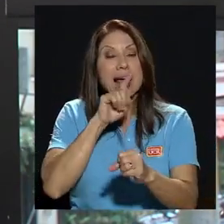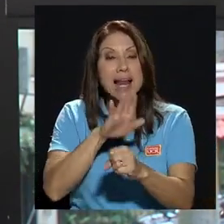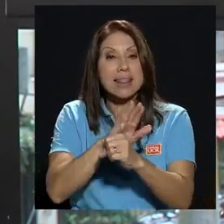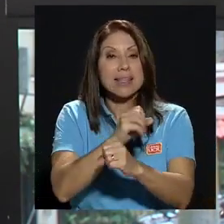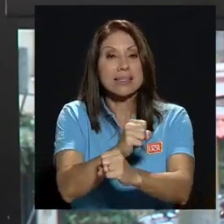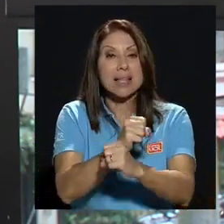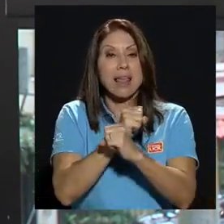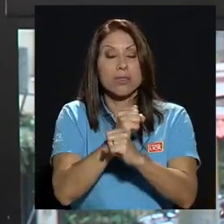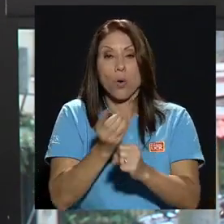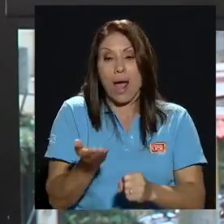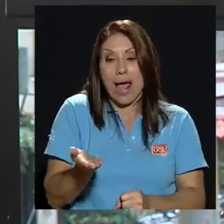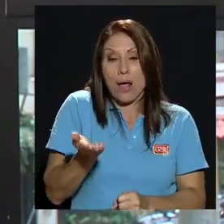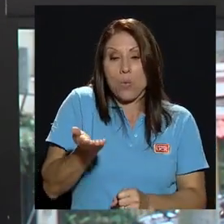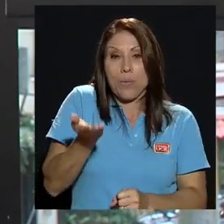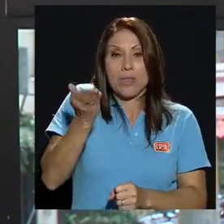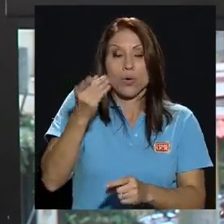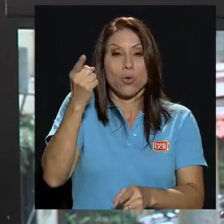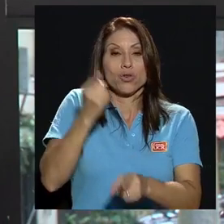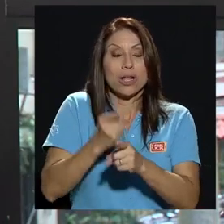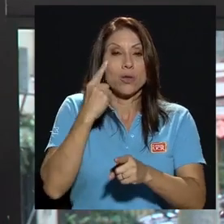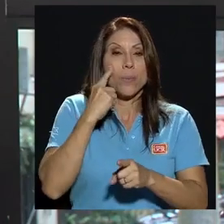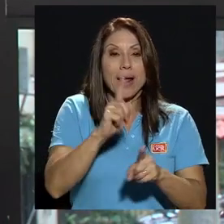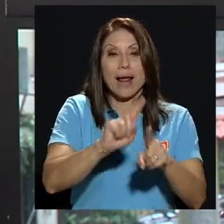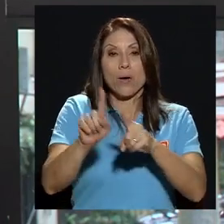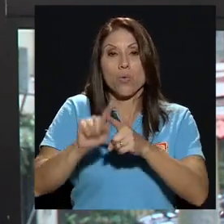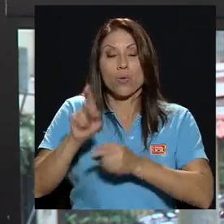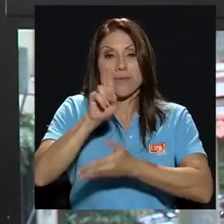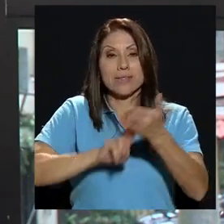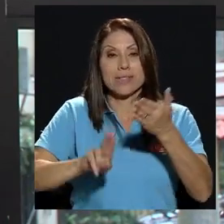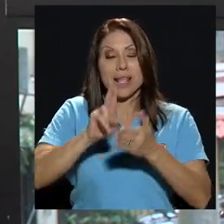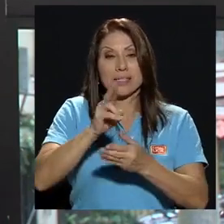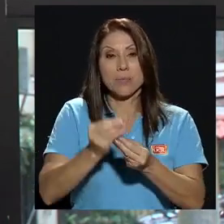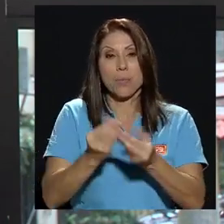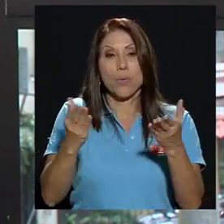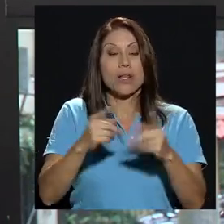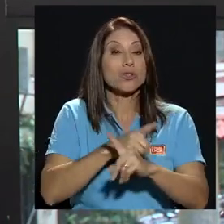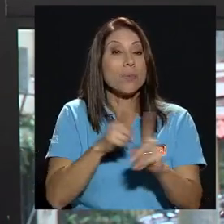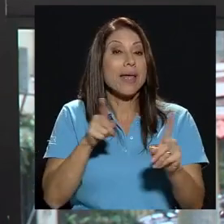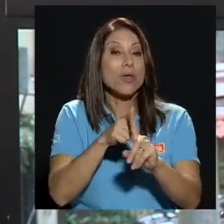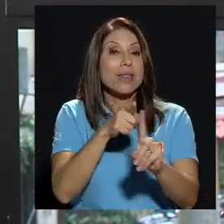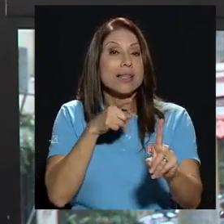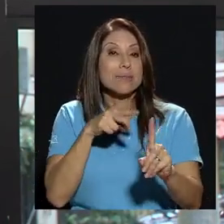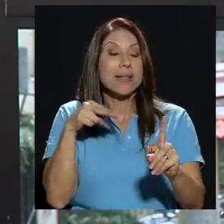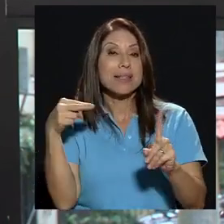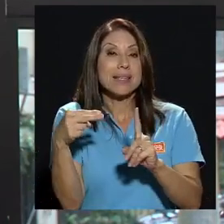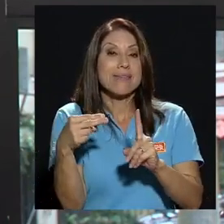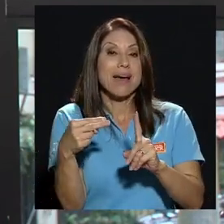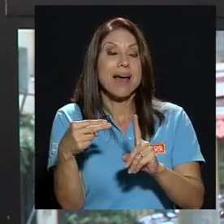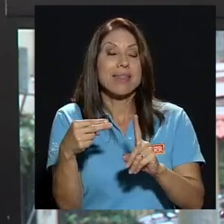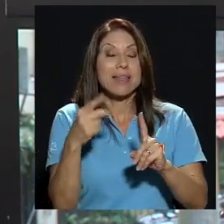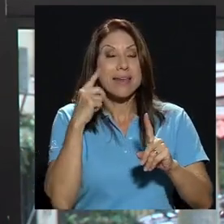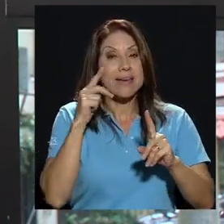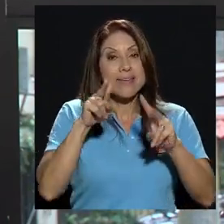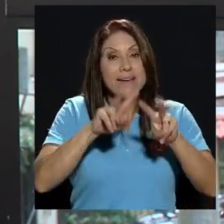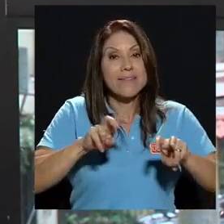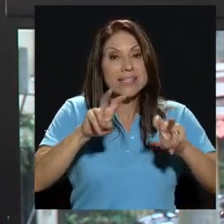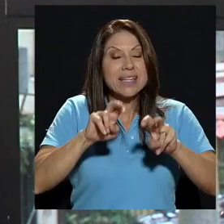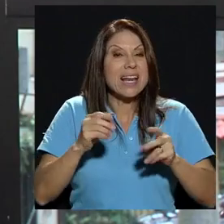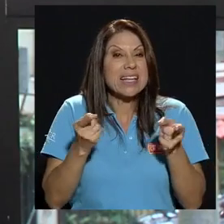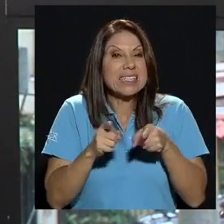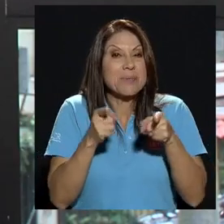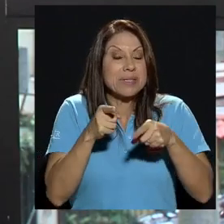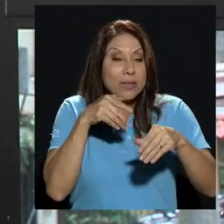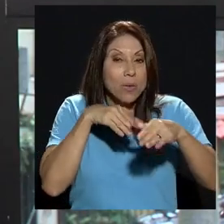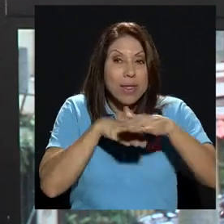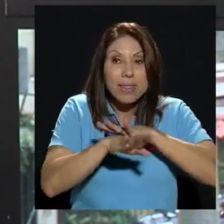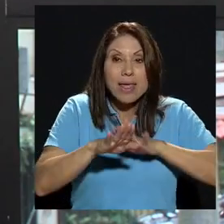apropiado para las universidades públicas pero desde la perspectiva de una revisión hacia adentro de qué es y cómo debe